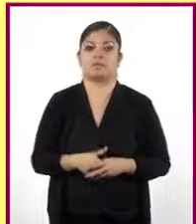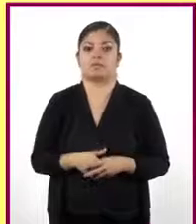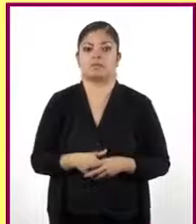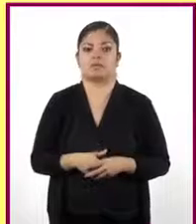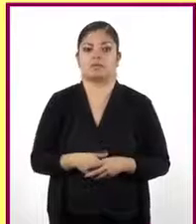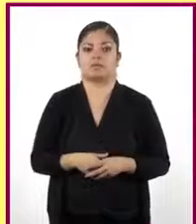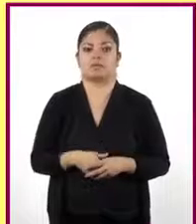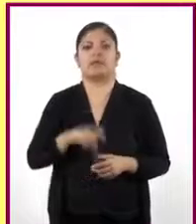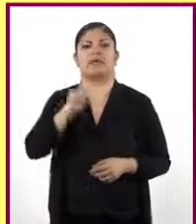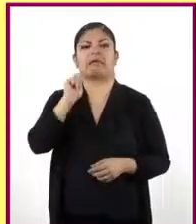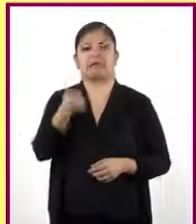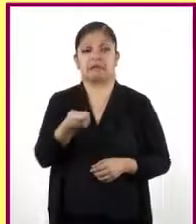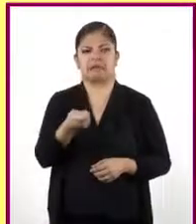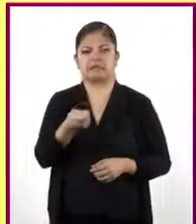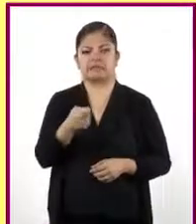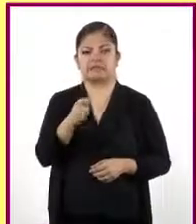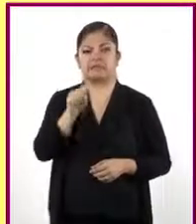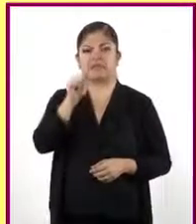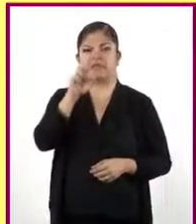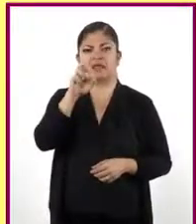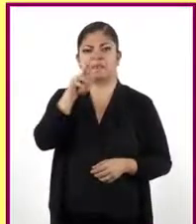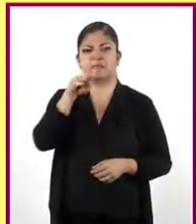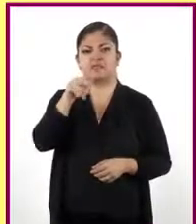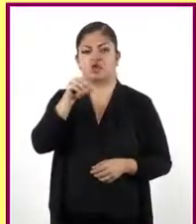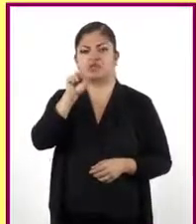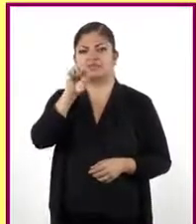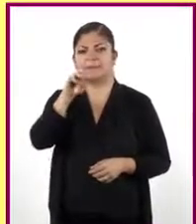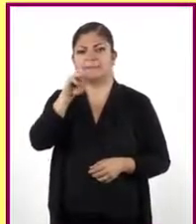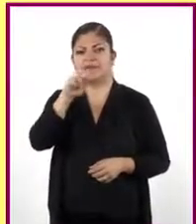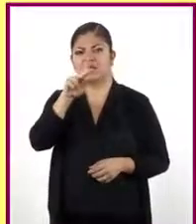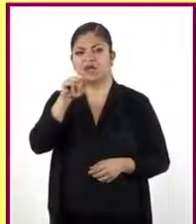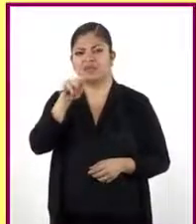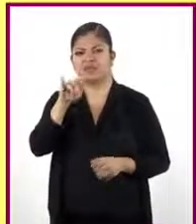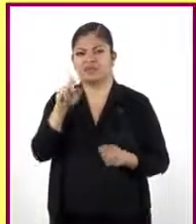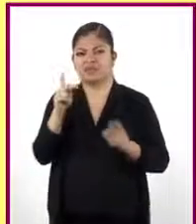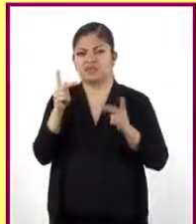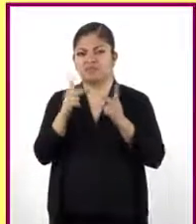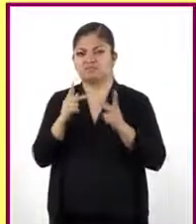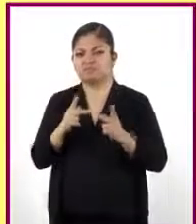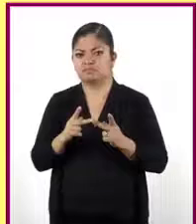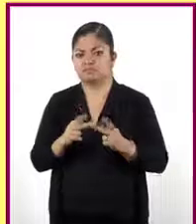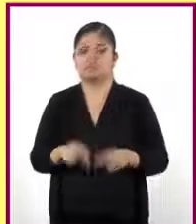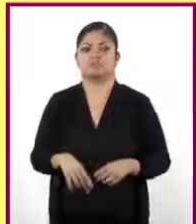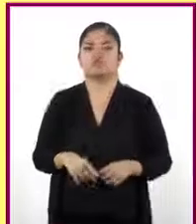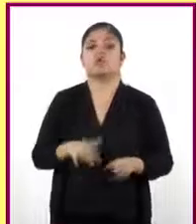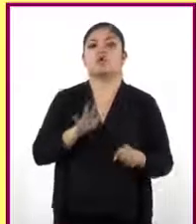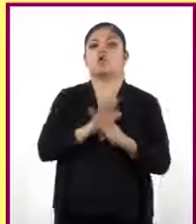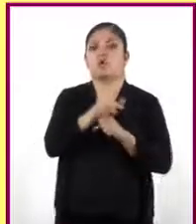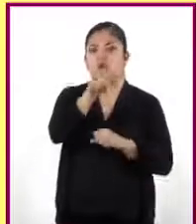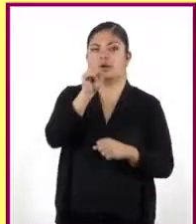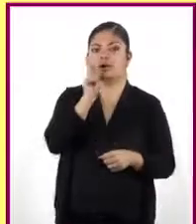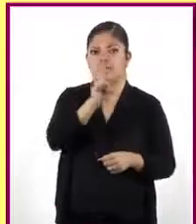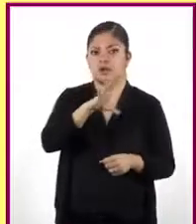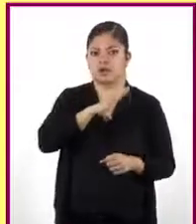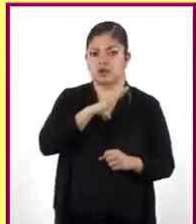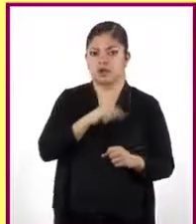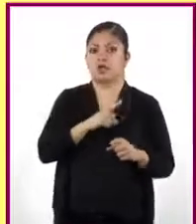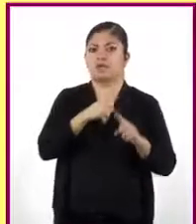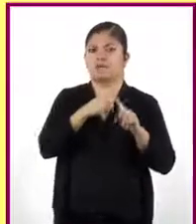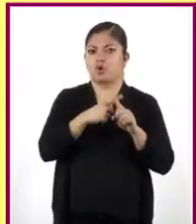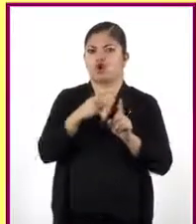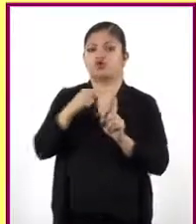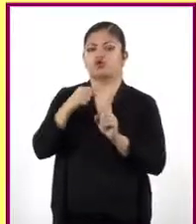¿Qué es un término semejante? ¿Qué operaciones observaron en las